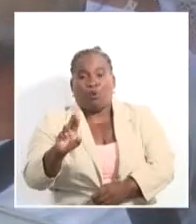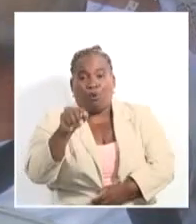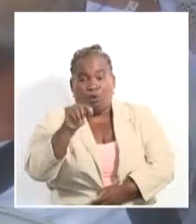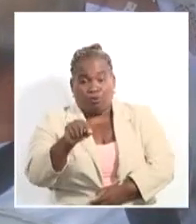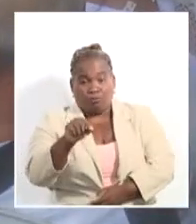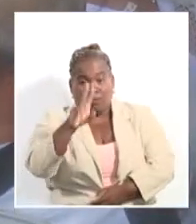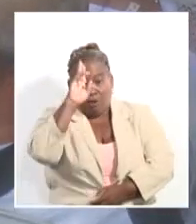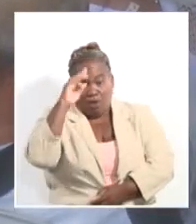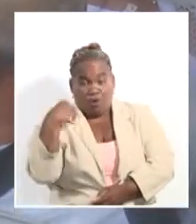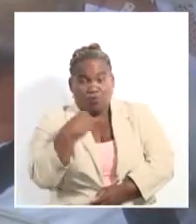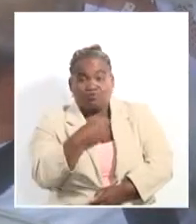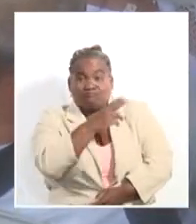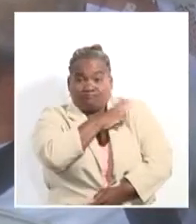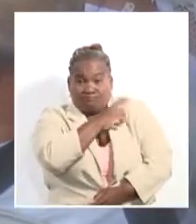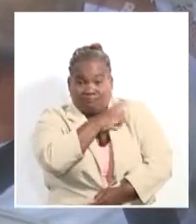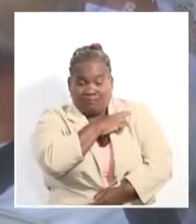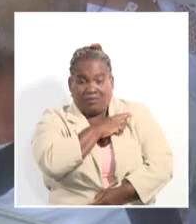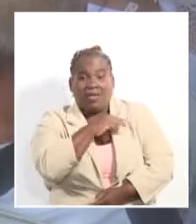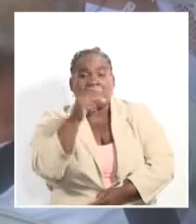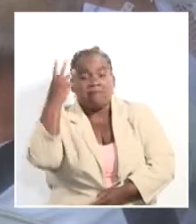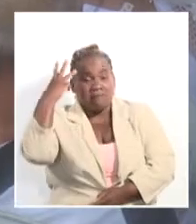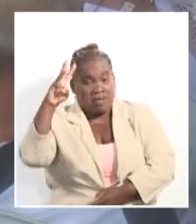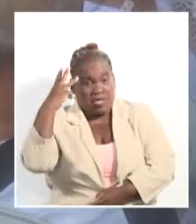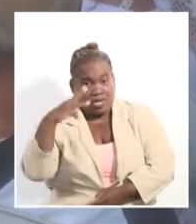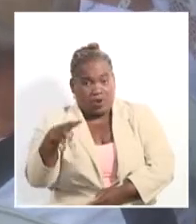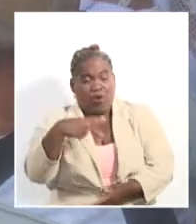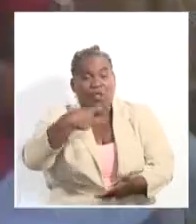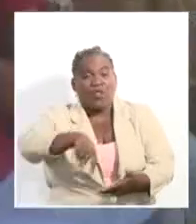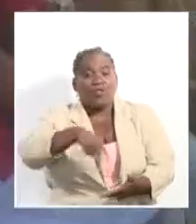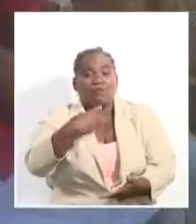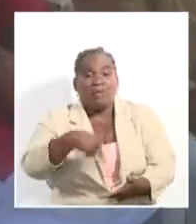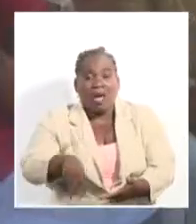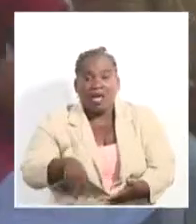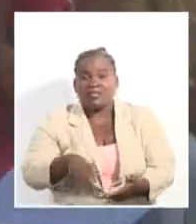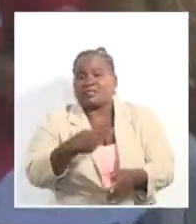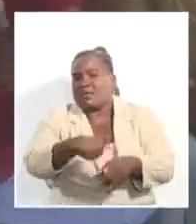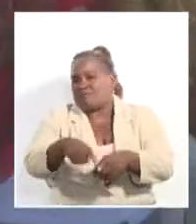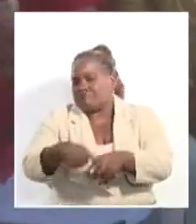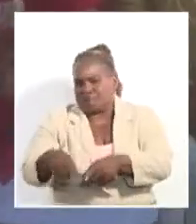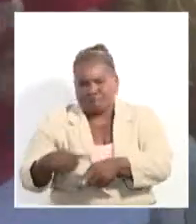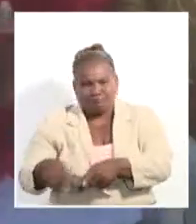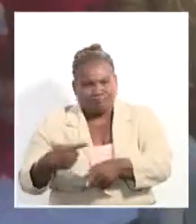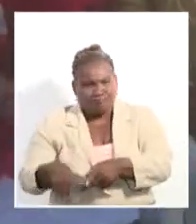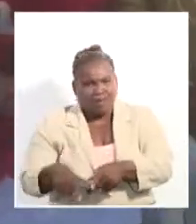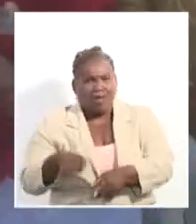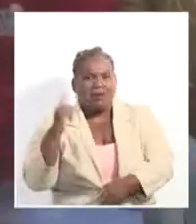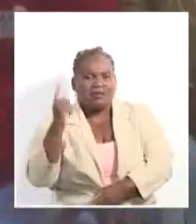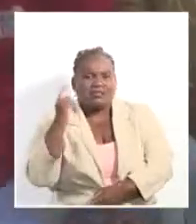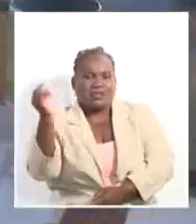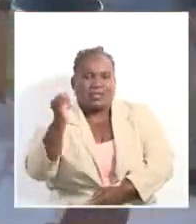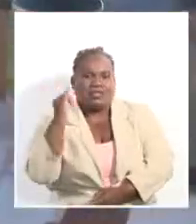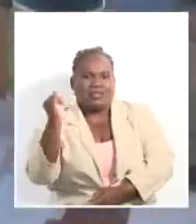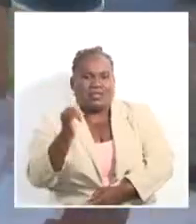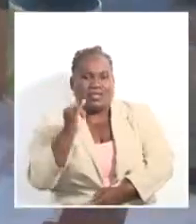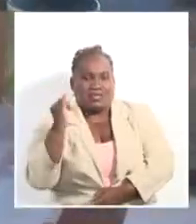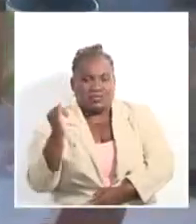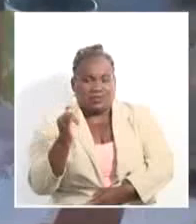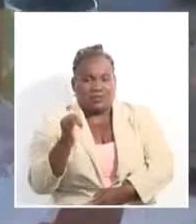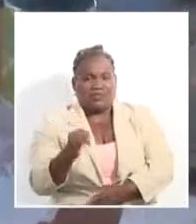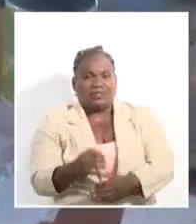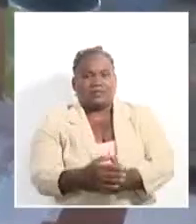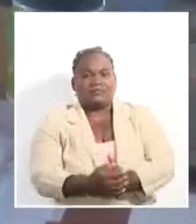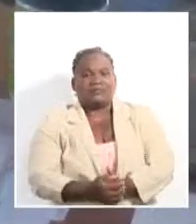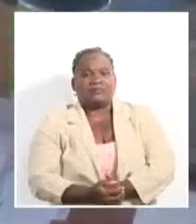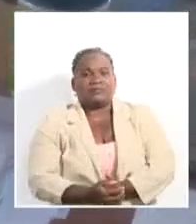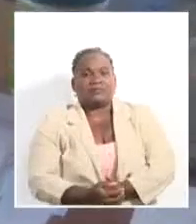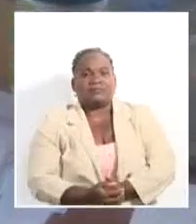del Gobierno Federal de México. Danza de los Placeres, Compañía Samá, Adarte, Metanoia, Art Danza, Conjunto Músico-Danzario